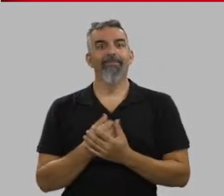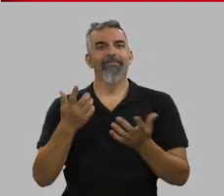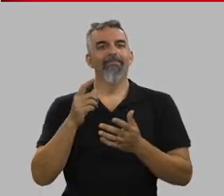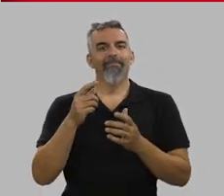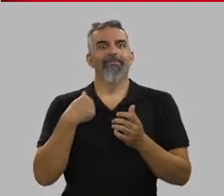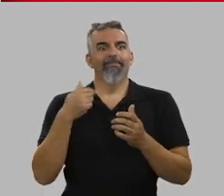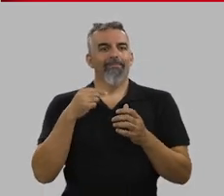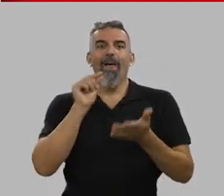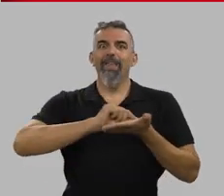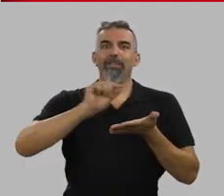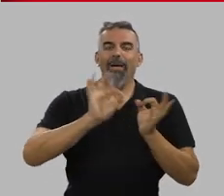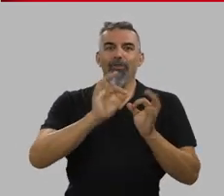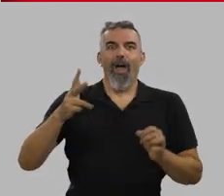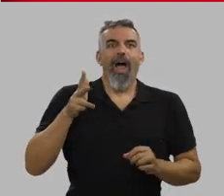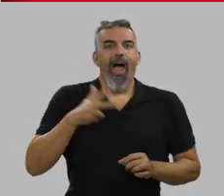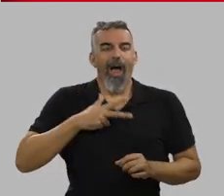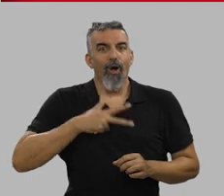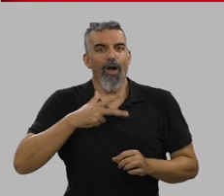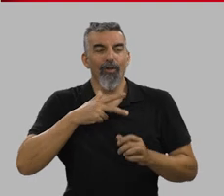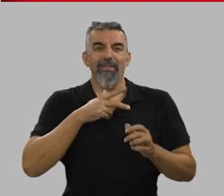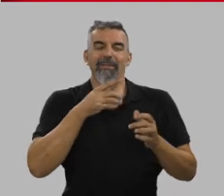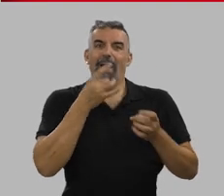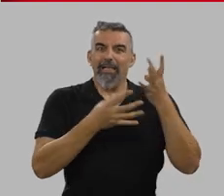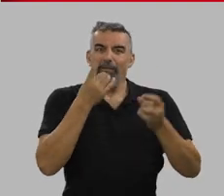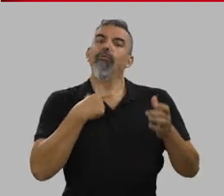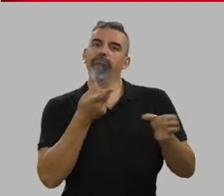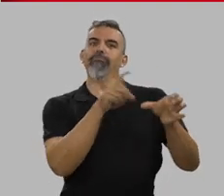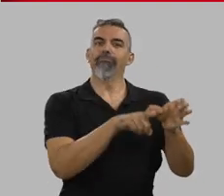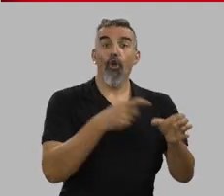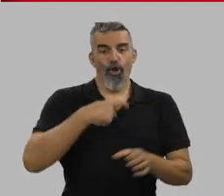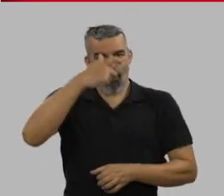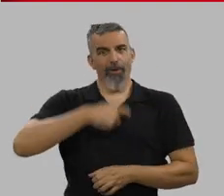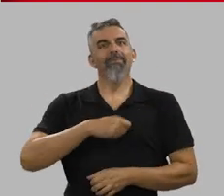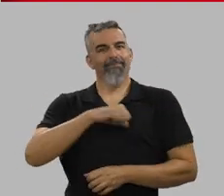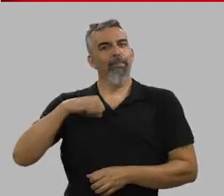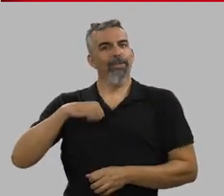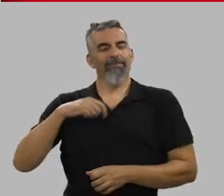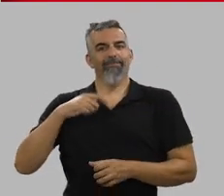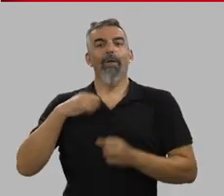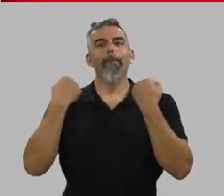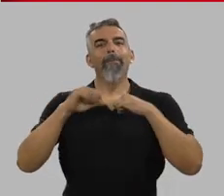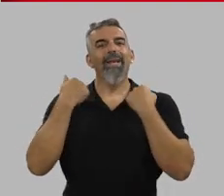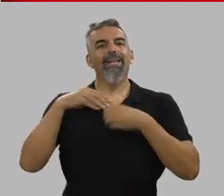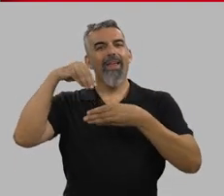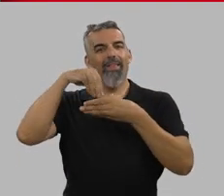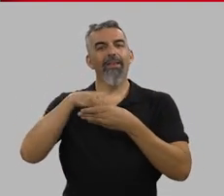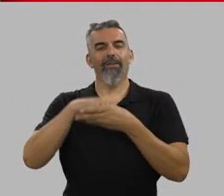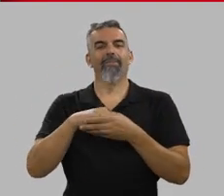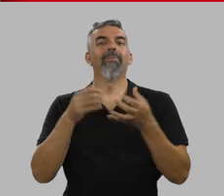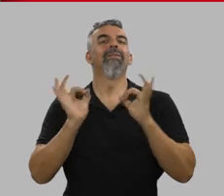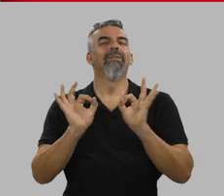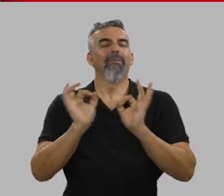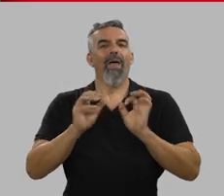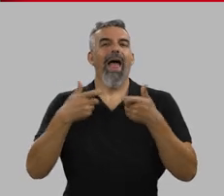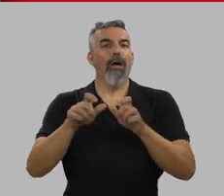las tareas de un despacho de abogados y asesorías. Yo personalmente he realizado mis